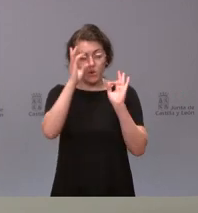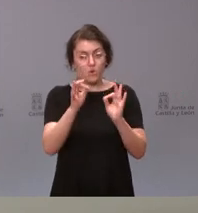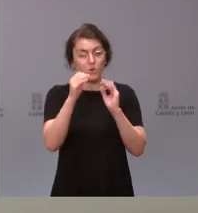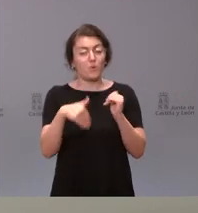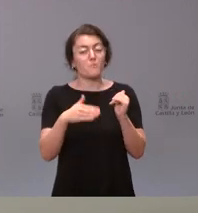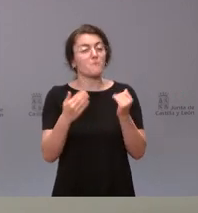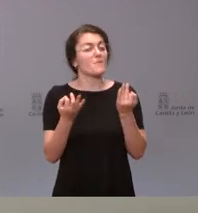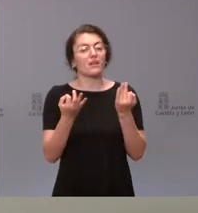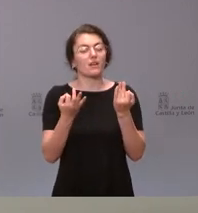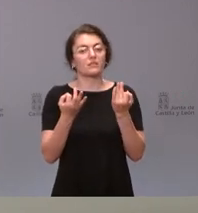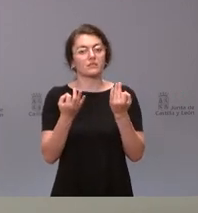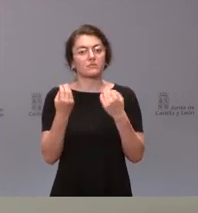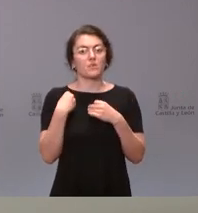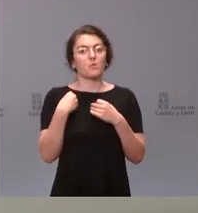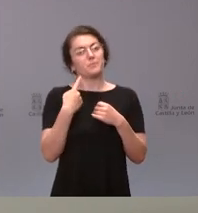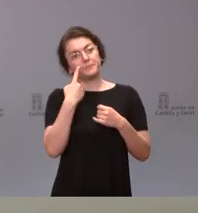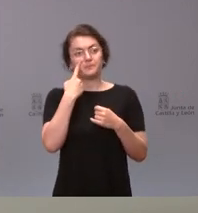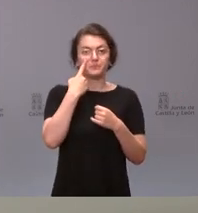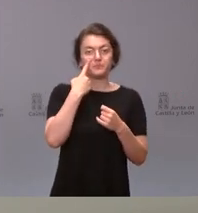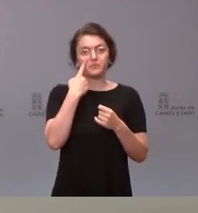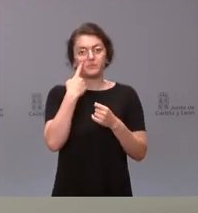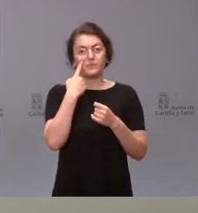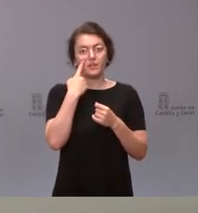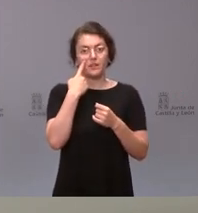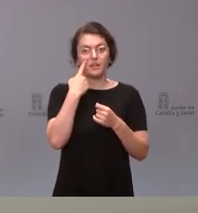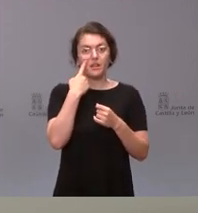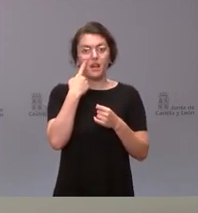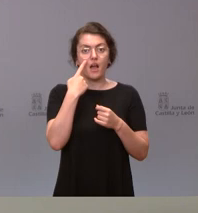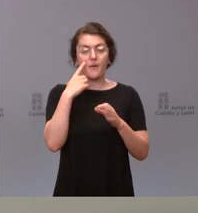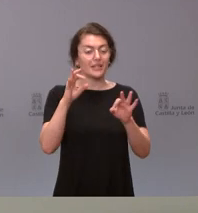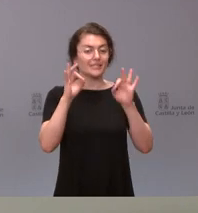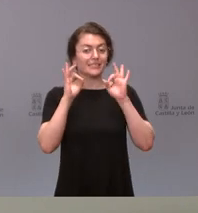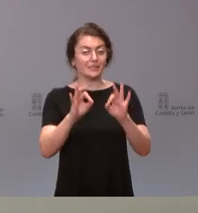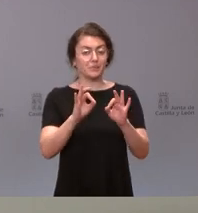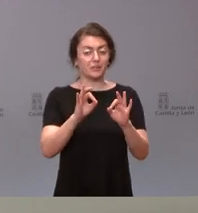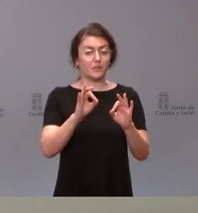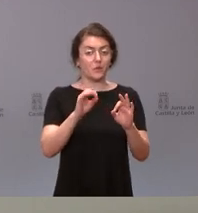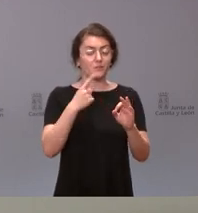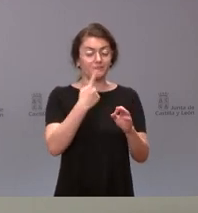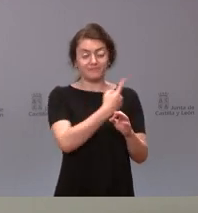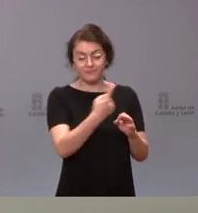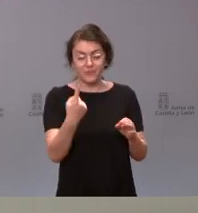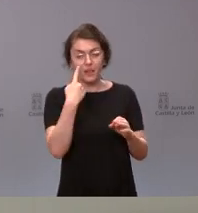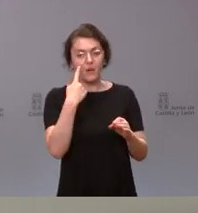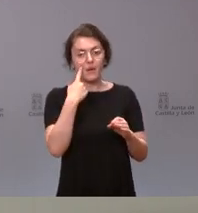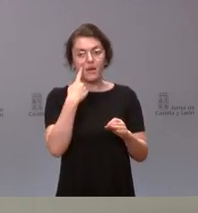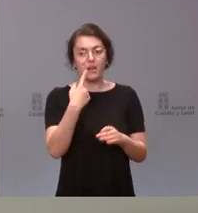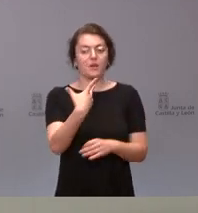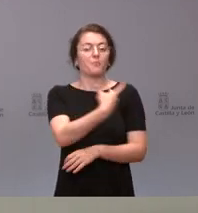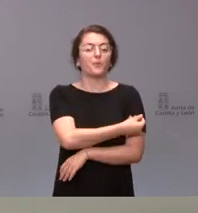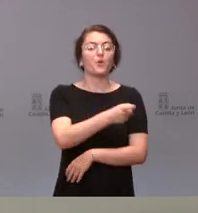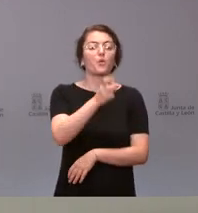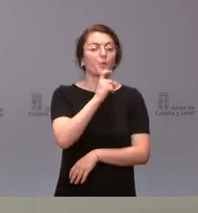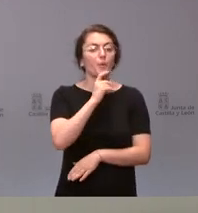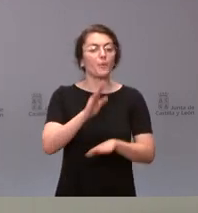el ir abordando con carácter específico y singular cómo se pueda ir aplicando estas dosis de la